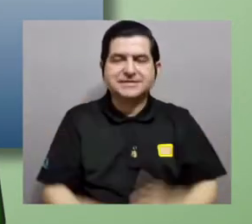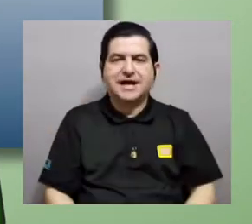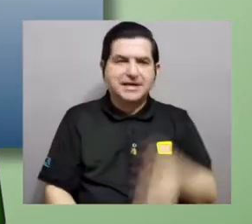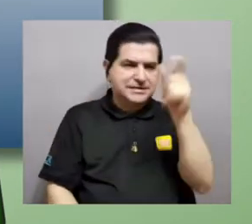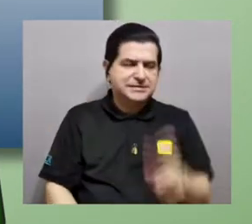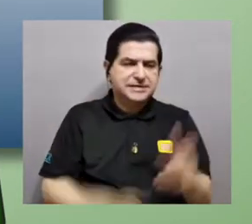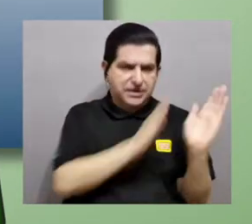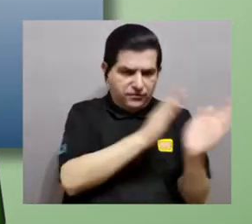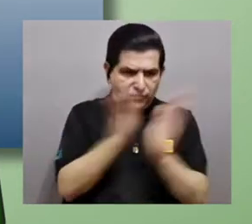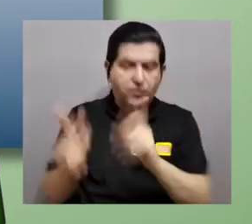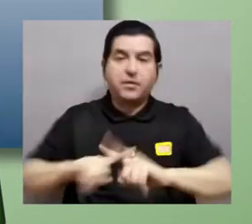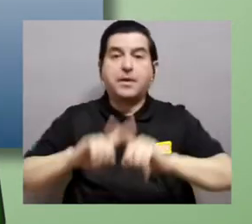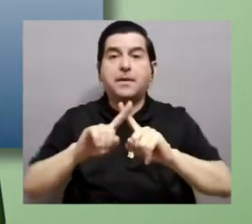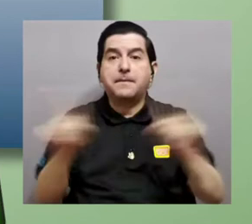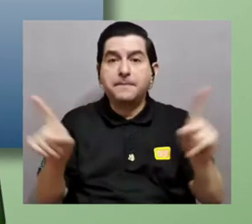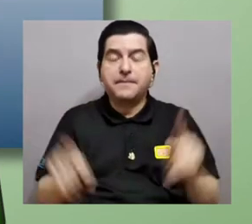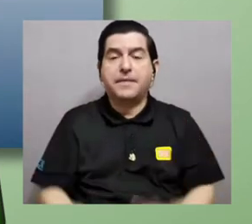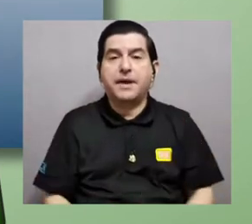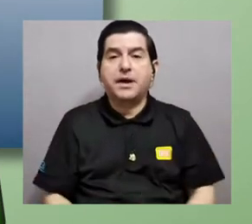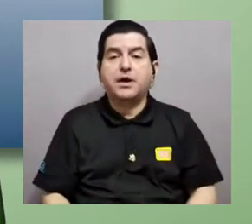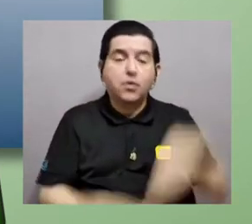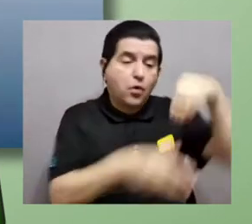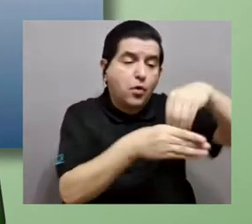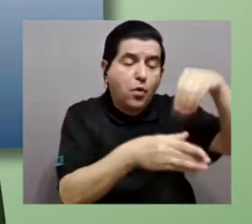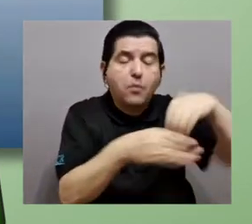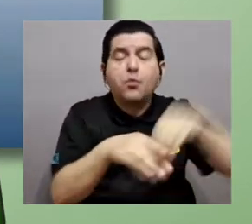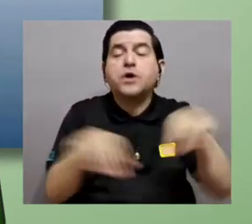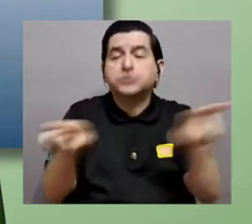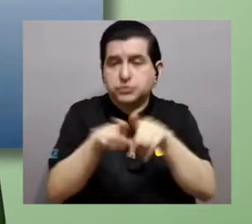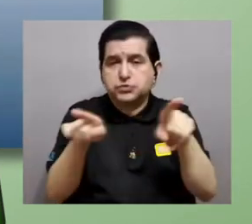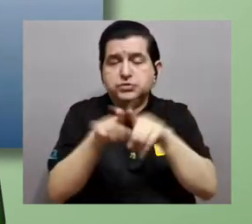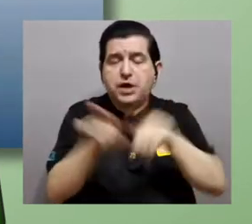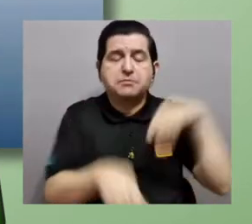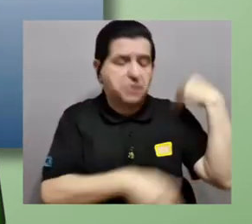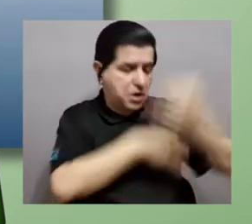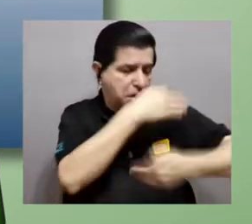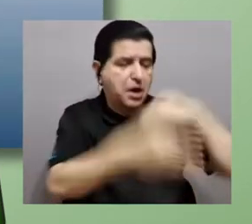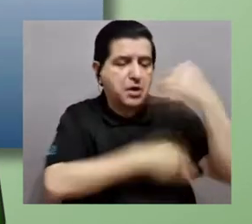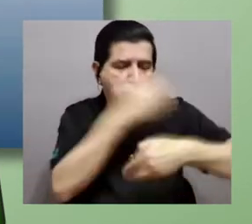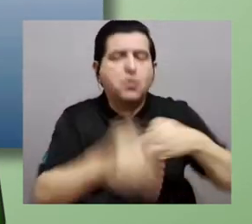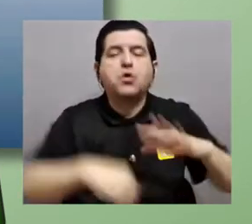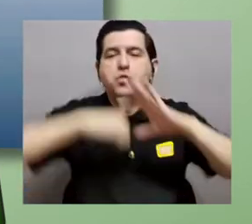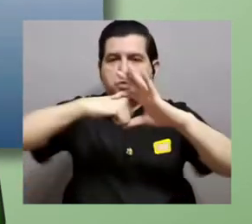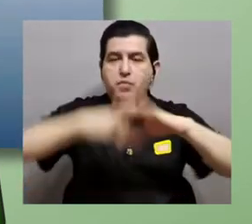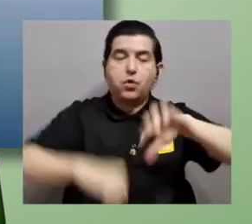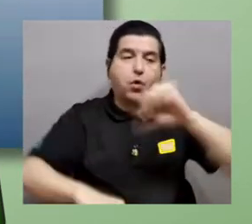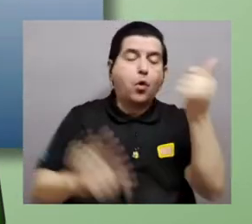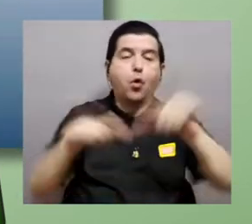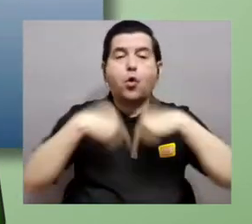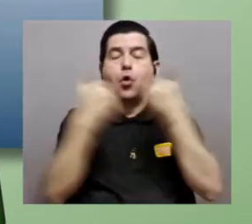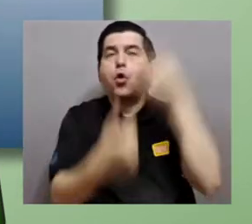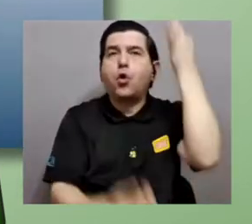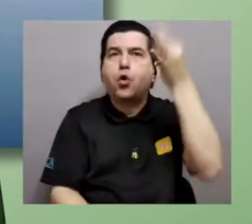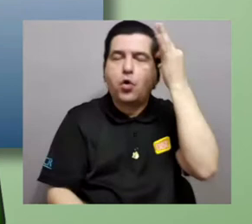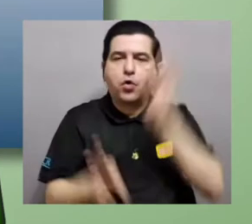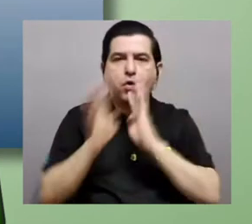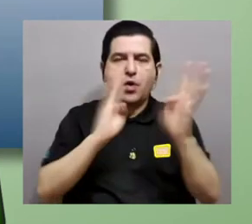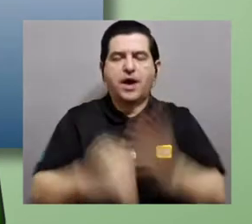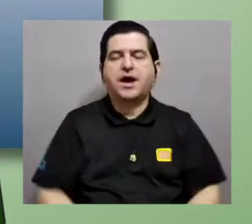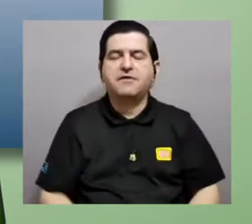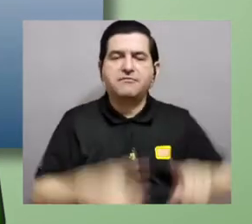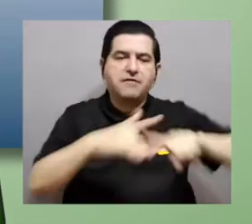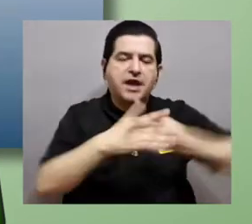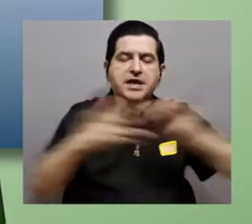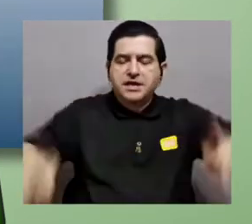o que nada más entraron compuestos orgánicos y evolucionaron en la Tierra. Los otros grupos de teorías hablan del